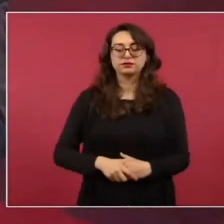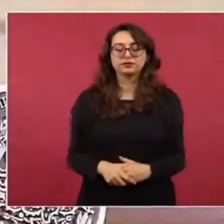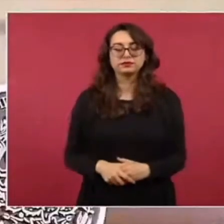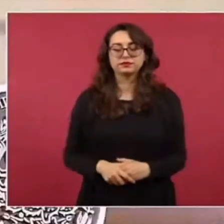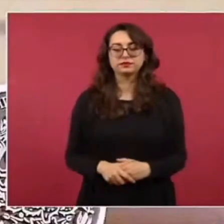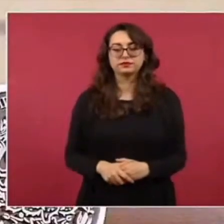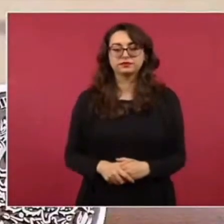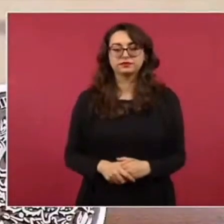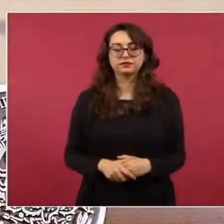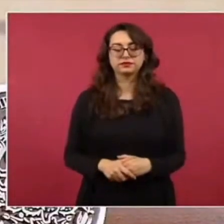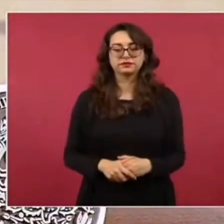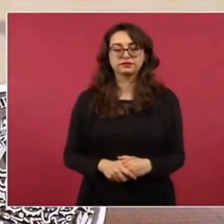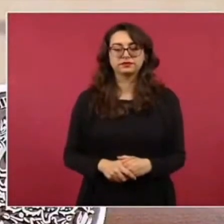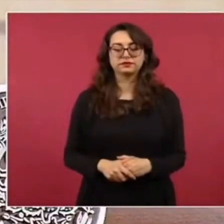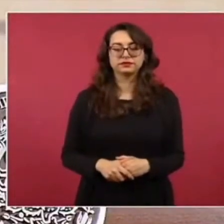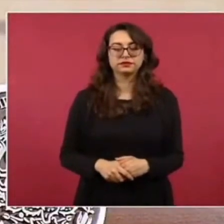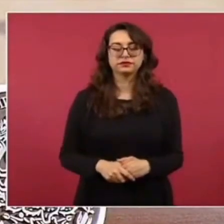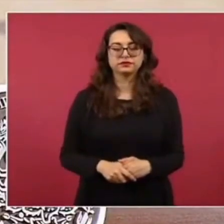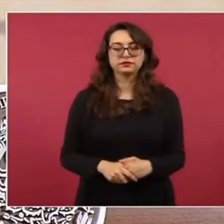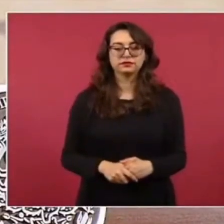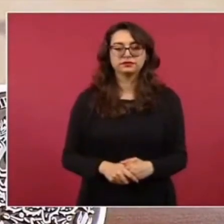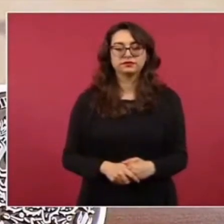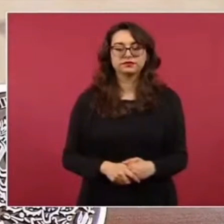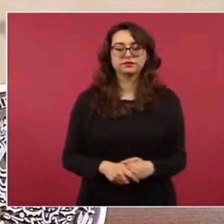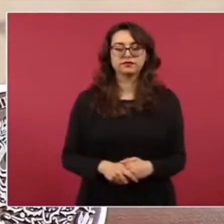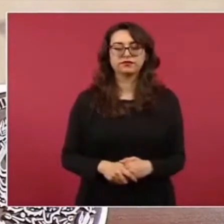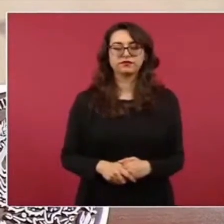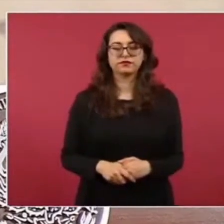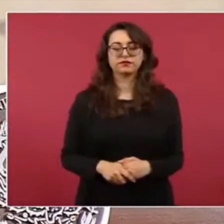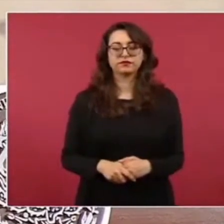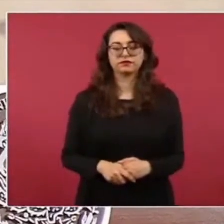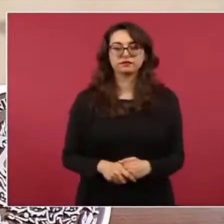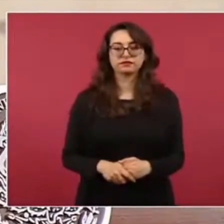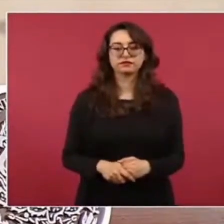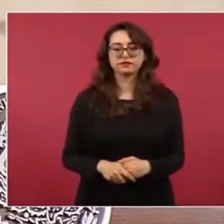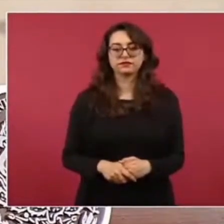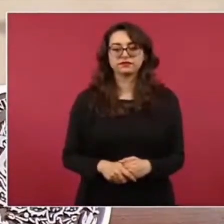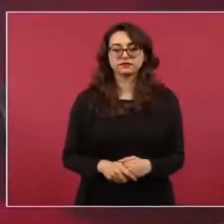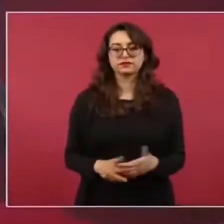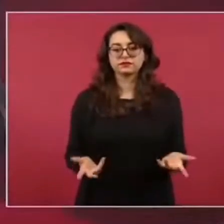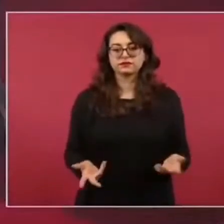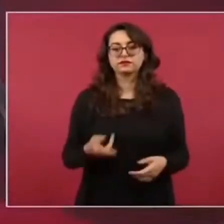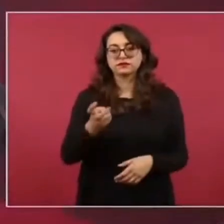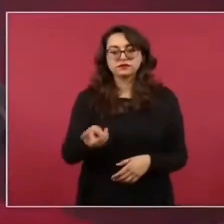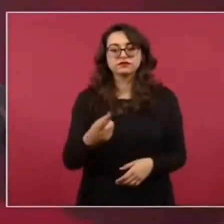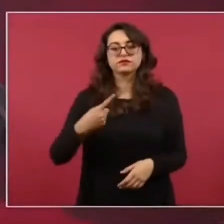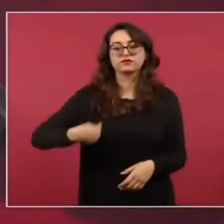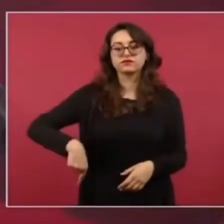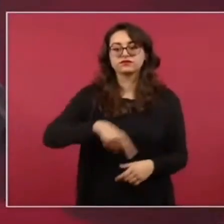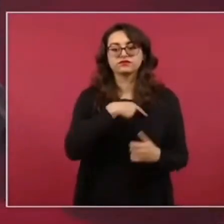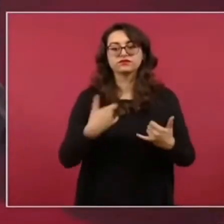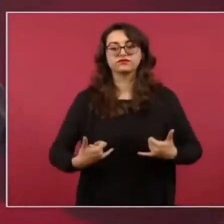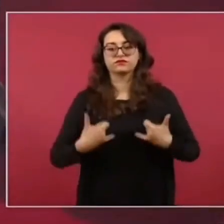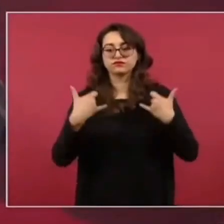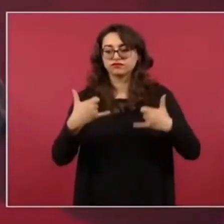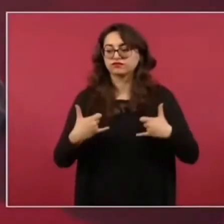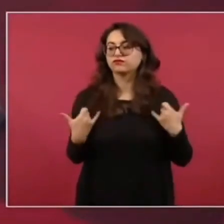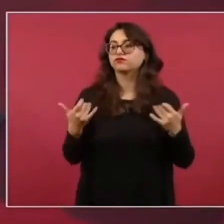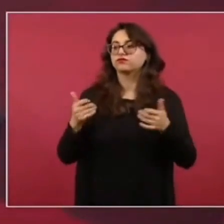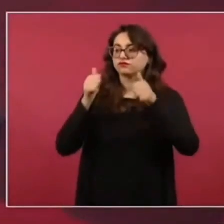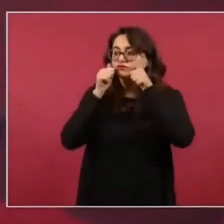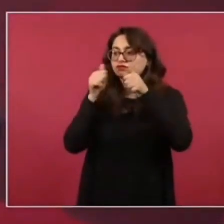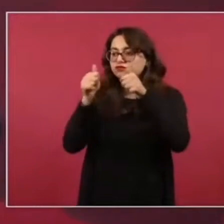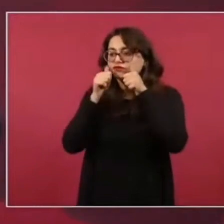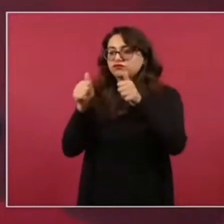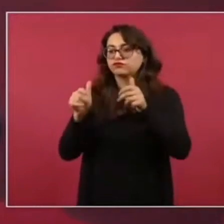Entonces, nosotros vamos a seguir atendiendo a los jóvenes. No voy a